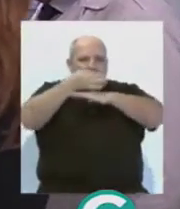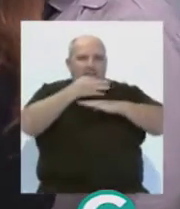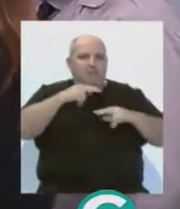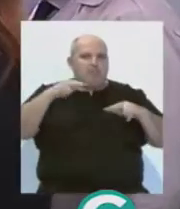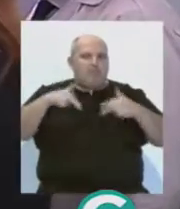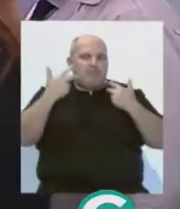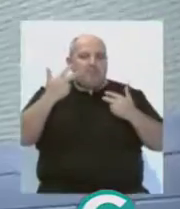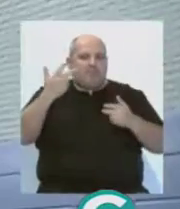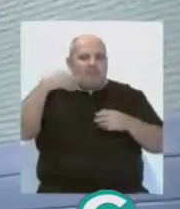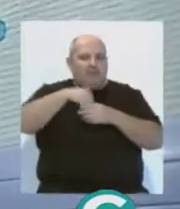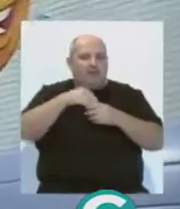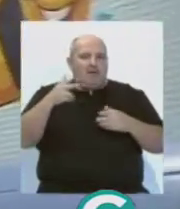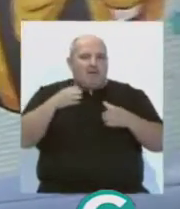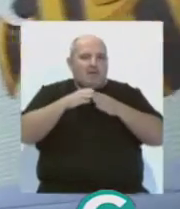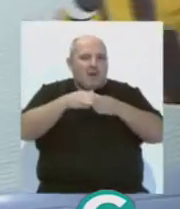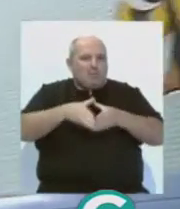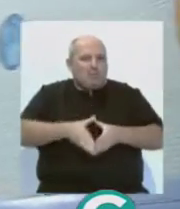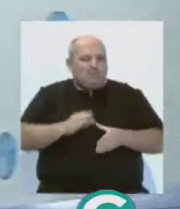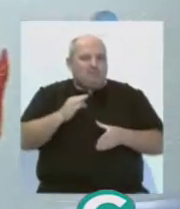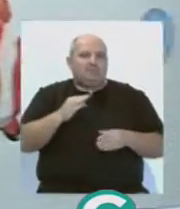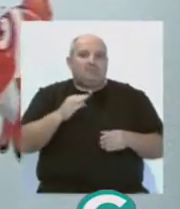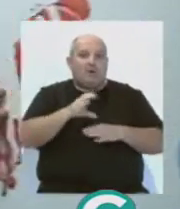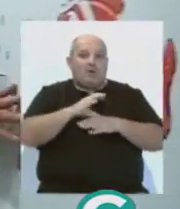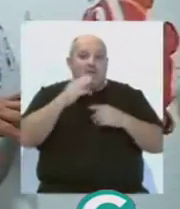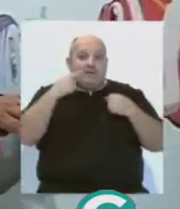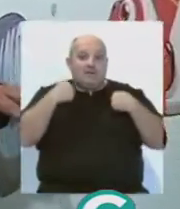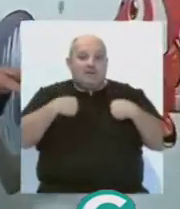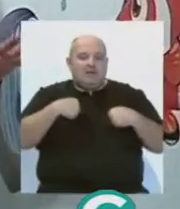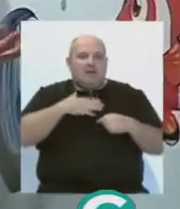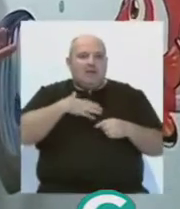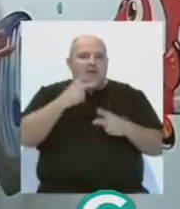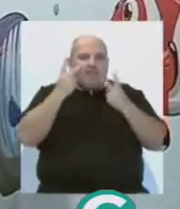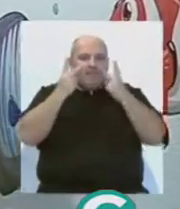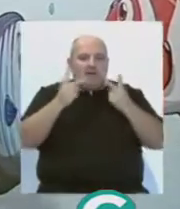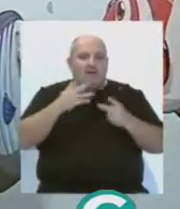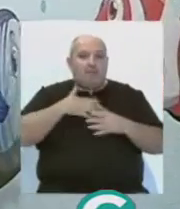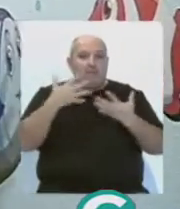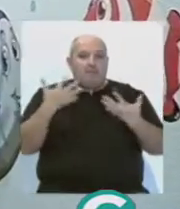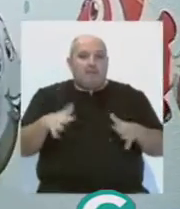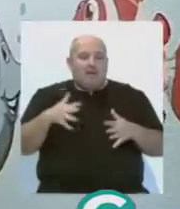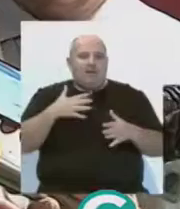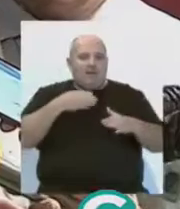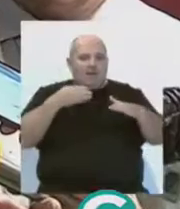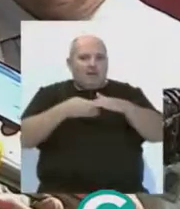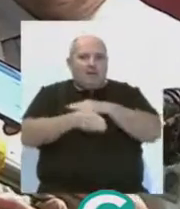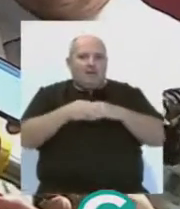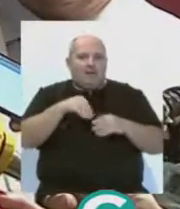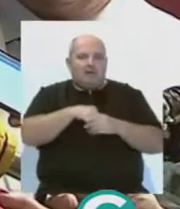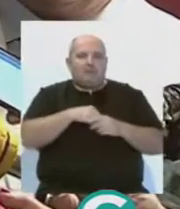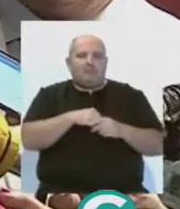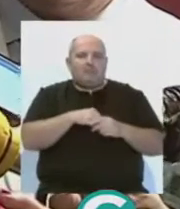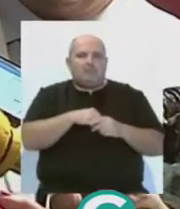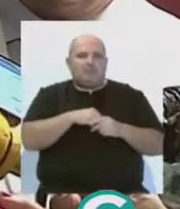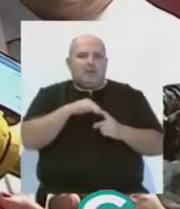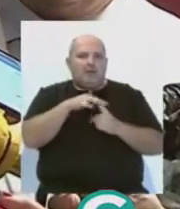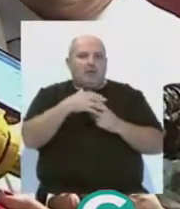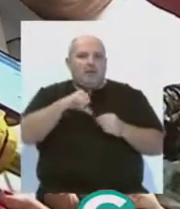permitirá viajar en el submarino Nautilus. La consejera de Salud Marina Álvarez ha visitado este miércoles las instalaciones renovadas. Hacer los